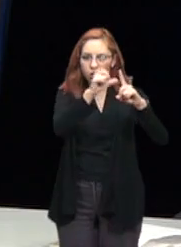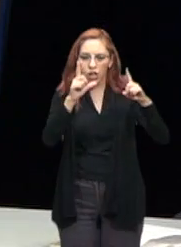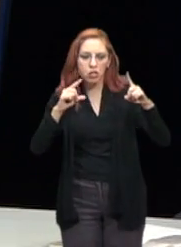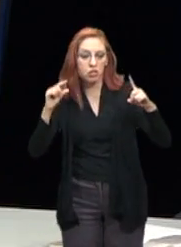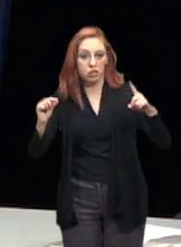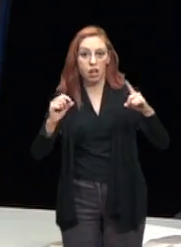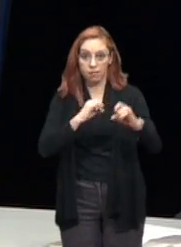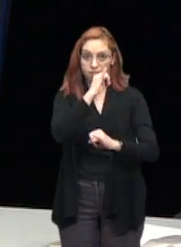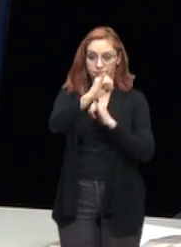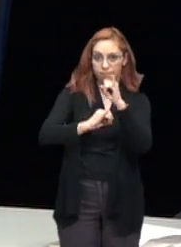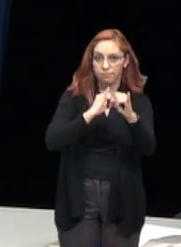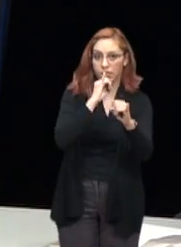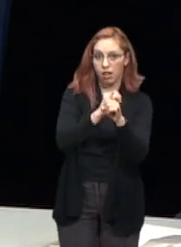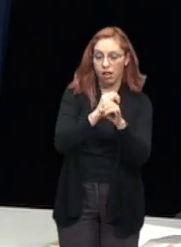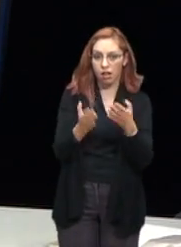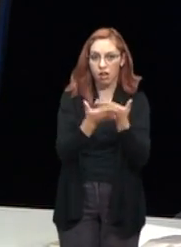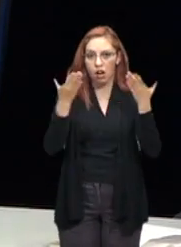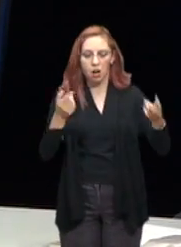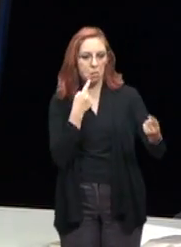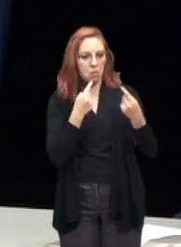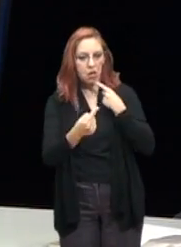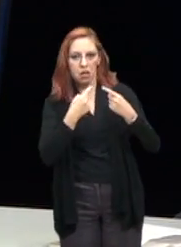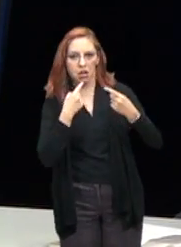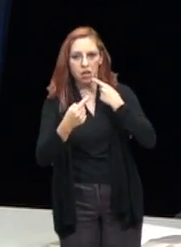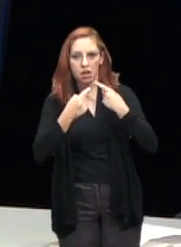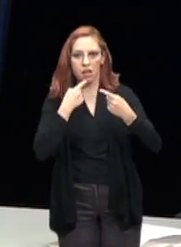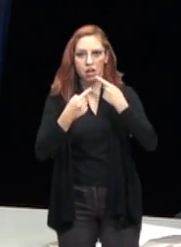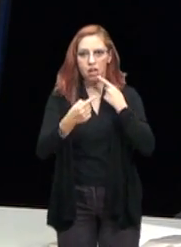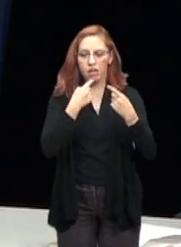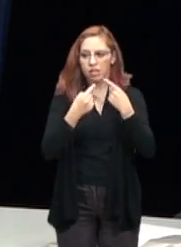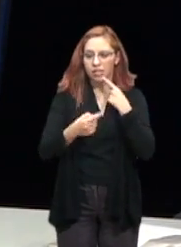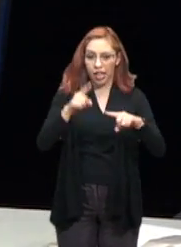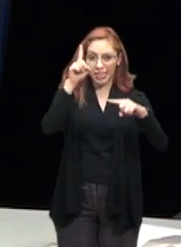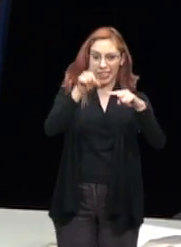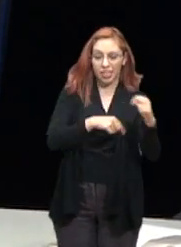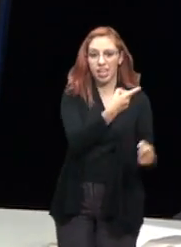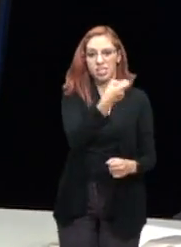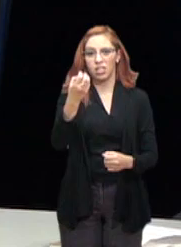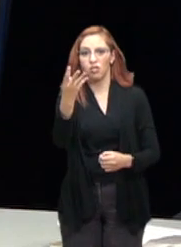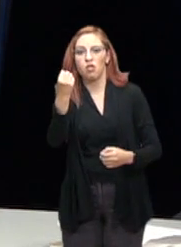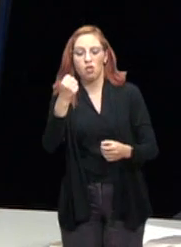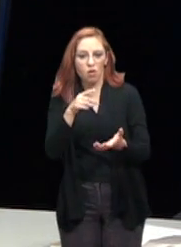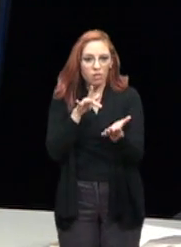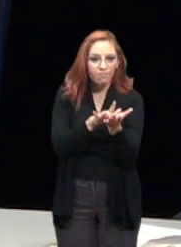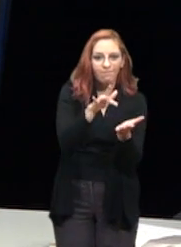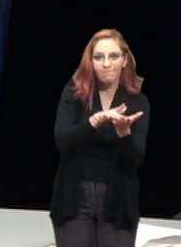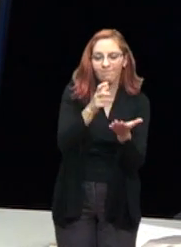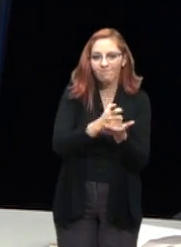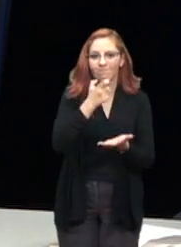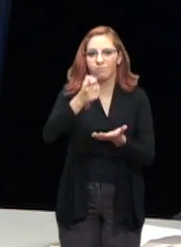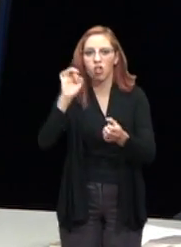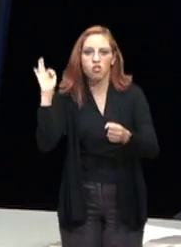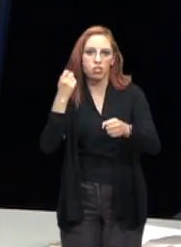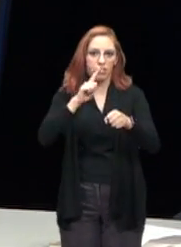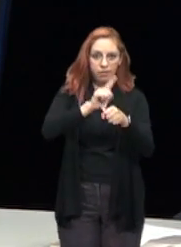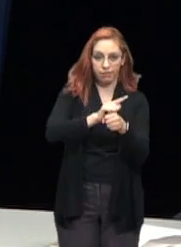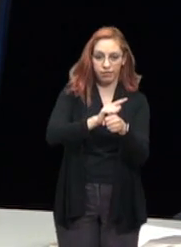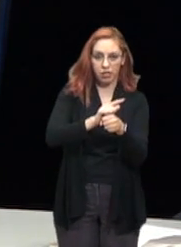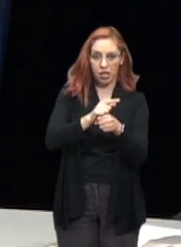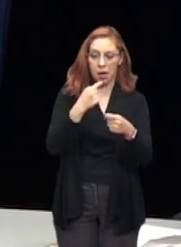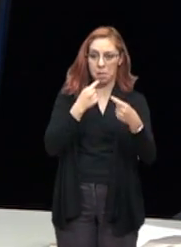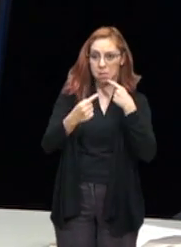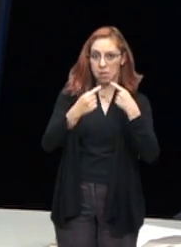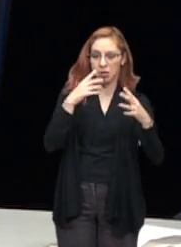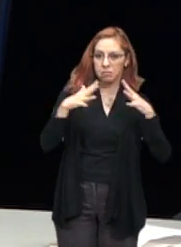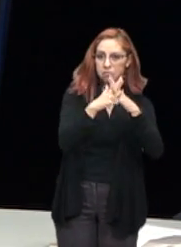internacional. Y ahora estamos platicando precisamente de la extinción de los 109 fideicomisos federales y tenemos la participación,